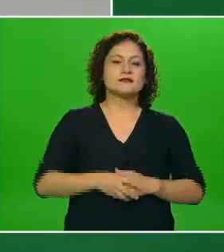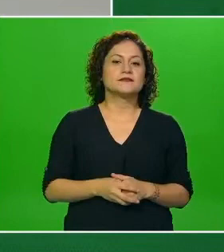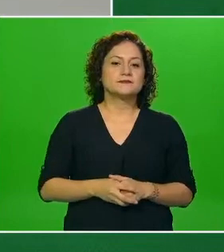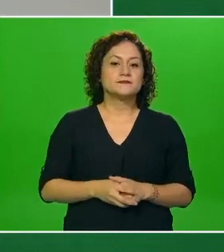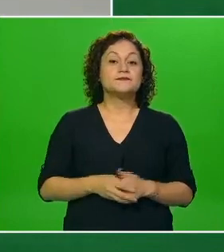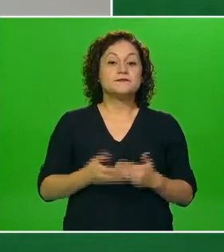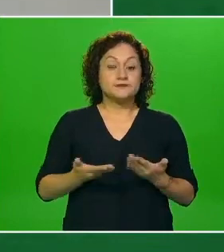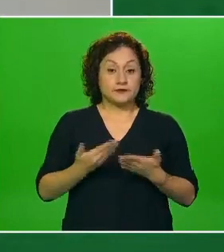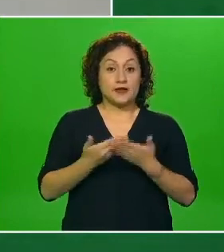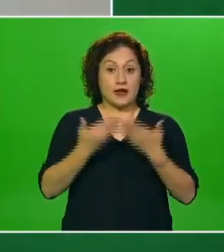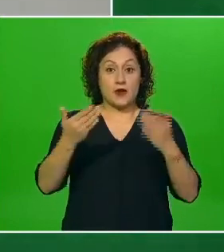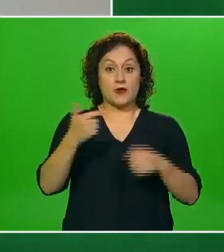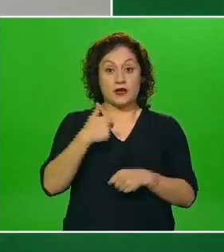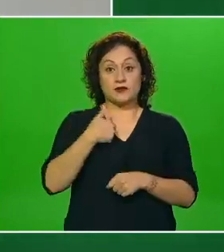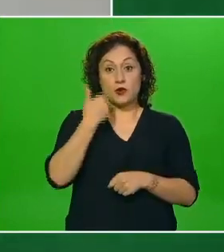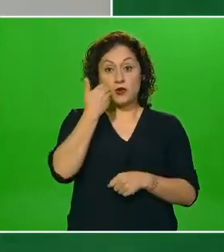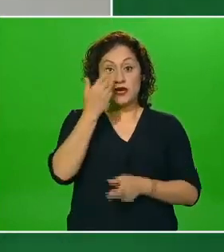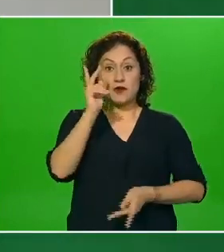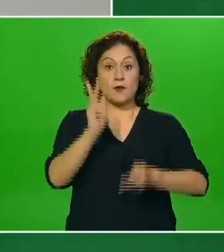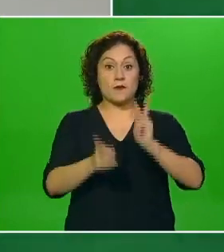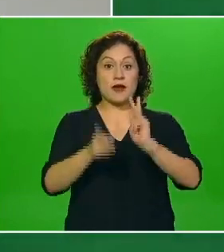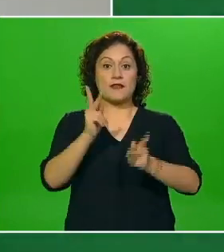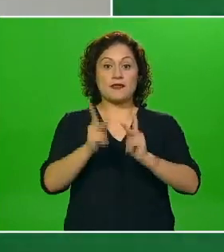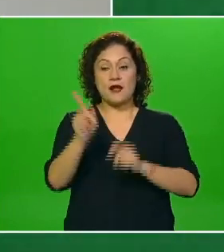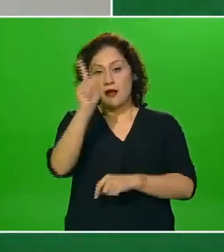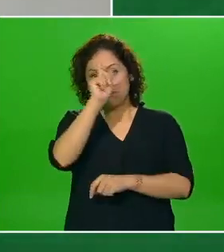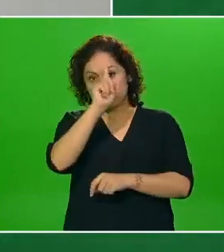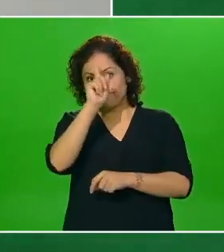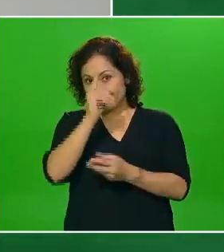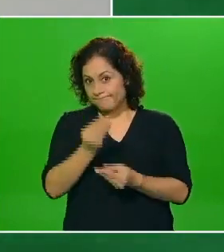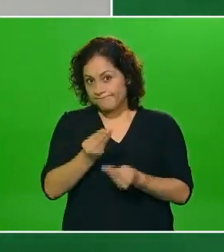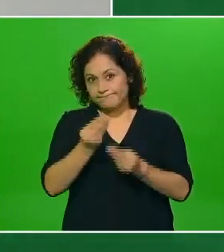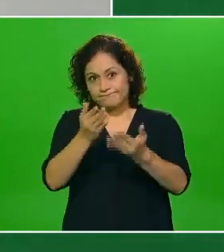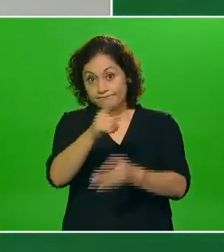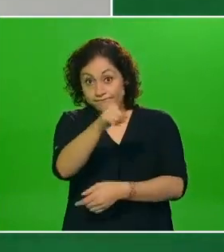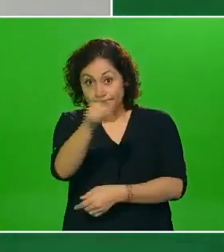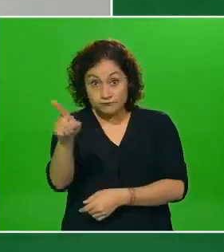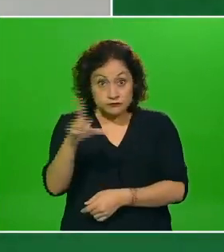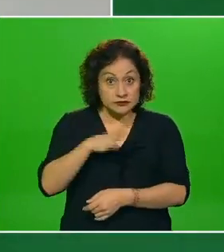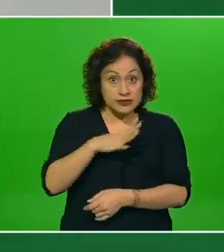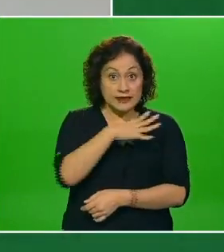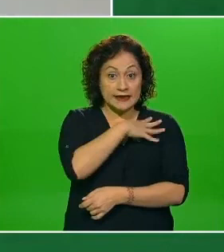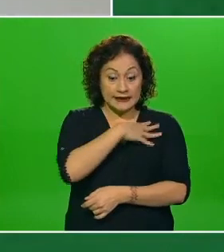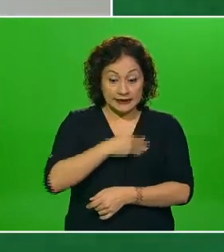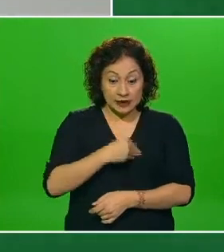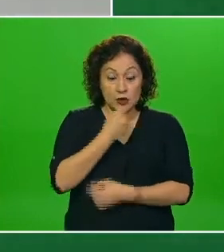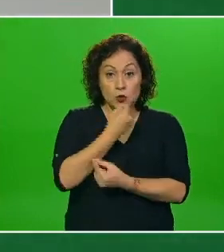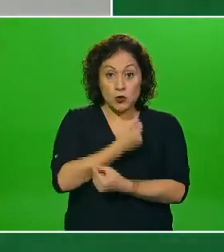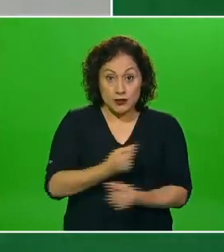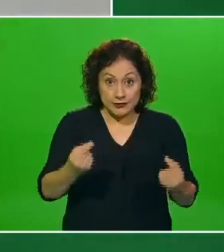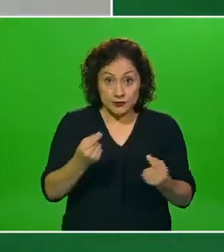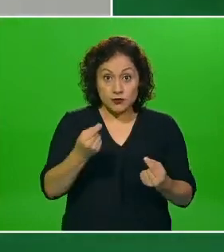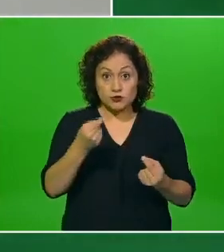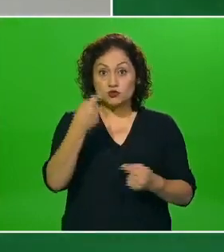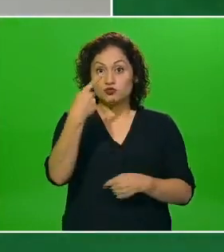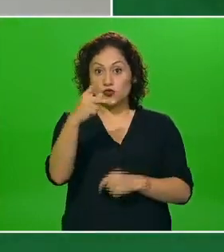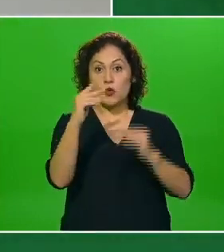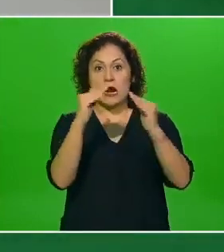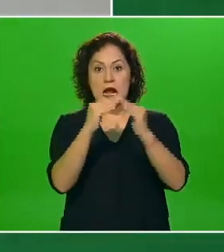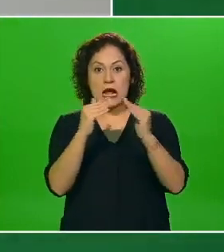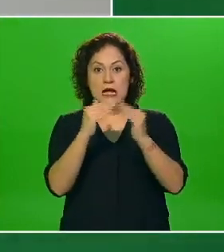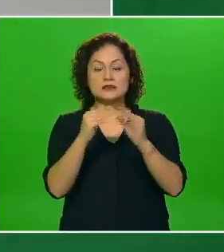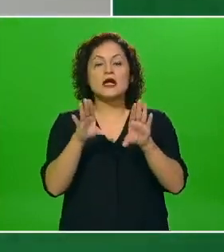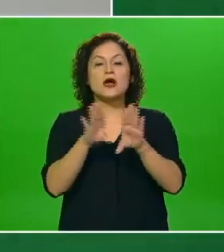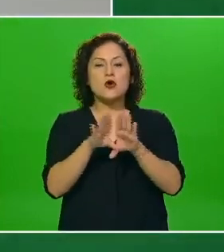voy a querer compartir con ustedes consejos prácticos para que quienes tengan niños y niñas en casa puedan lograr todos